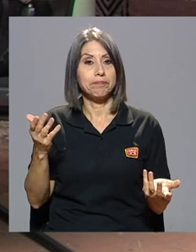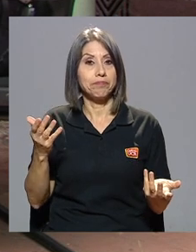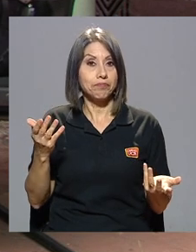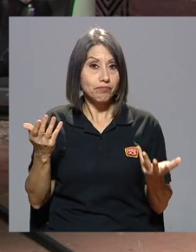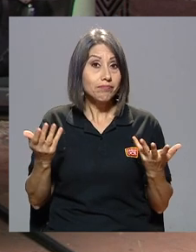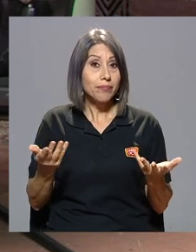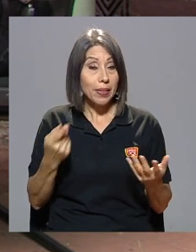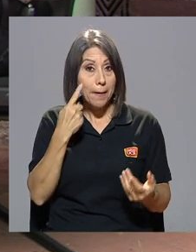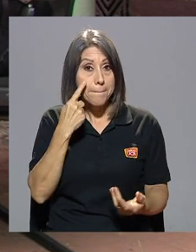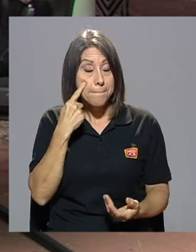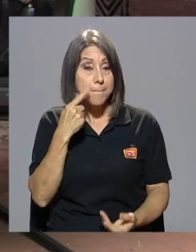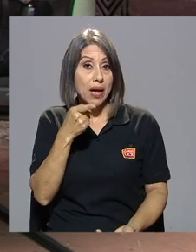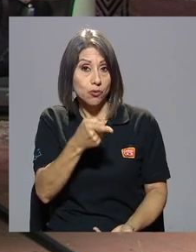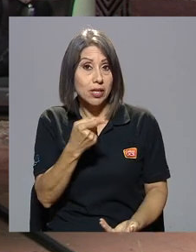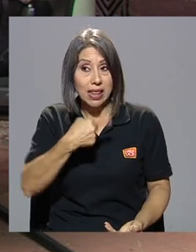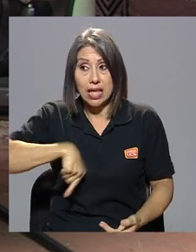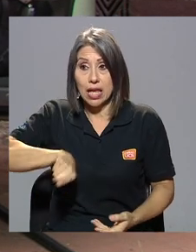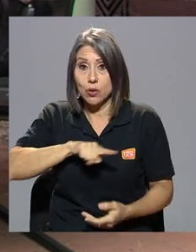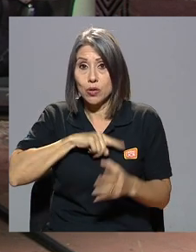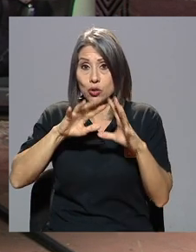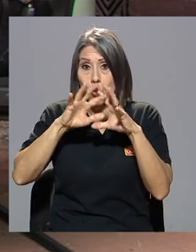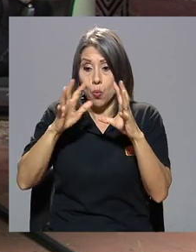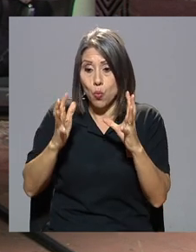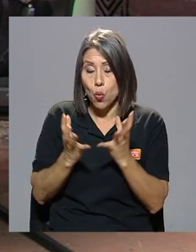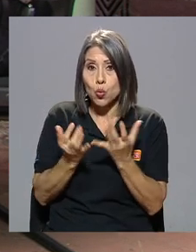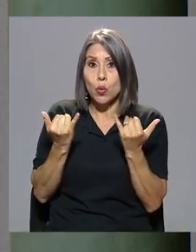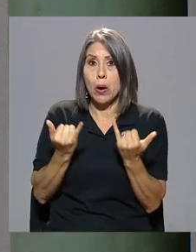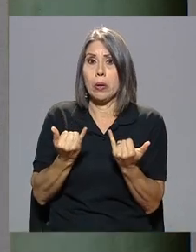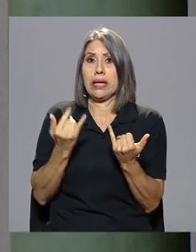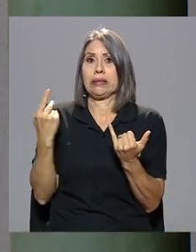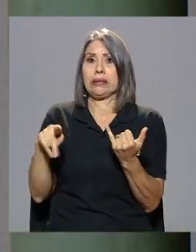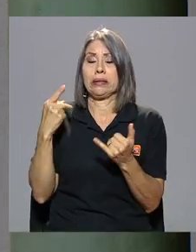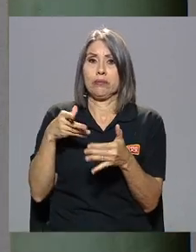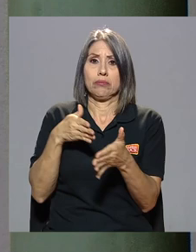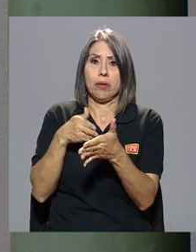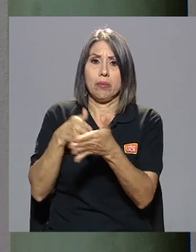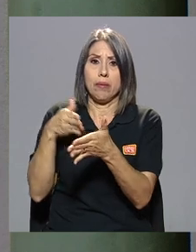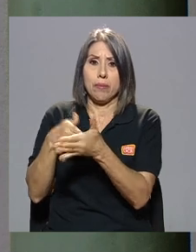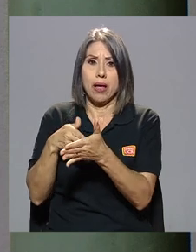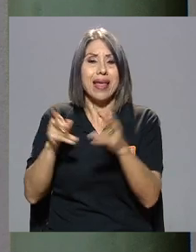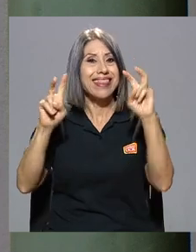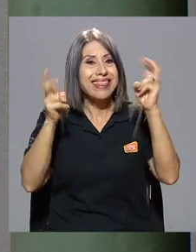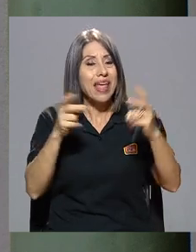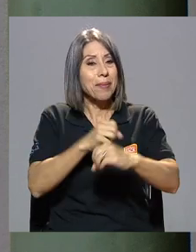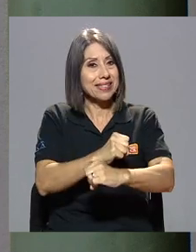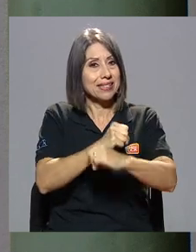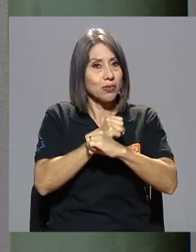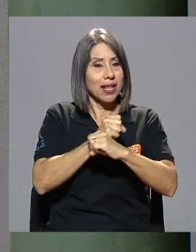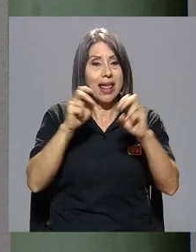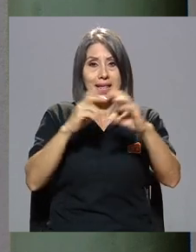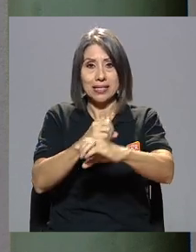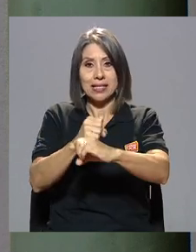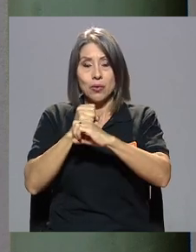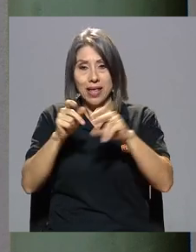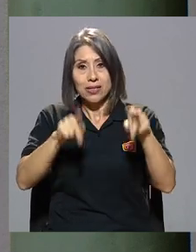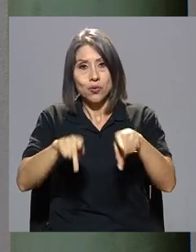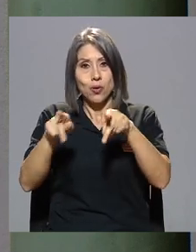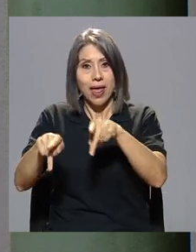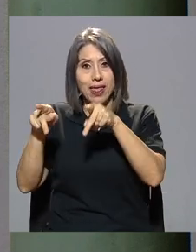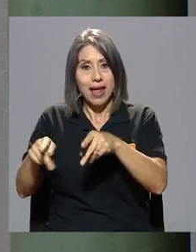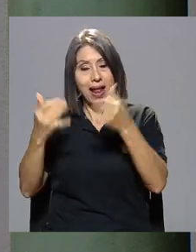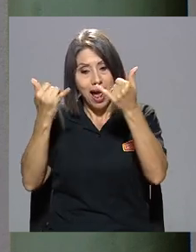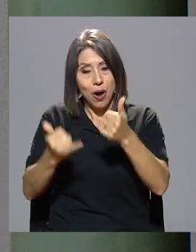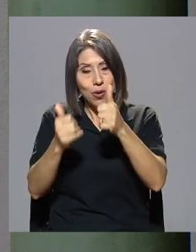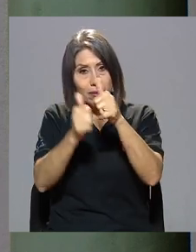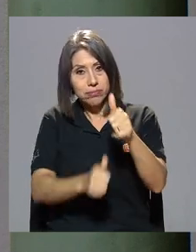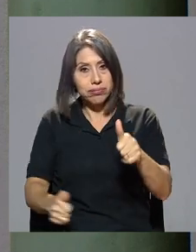vea usted lo amenazado que está en nuestro mundo y temas como el de la seguridad la seguridad ciudadana y otros pasan a primer